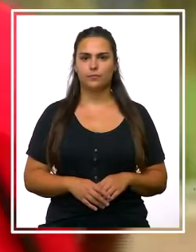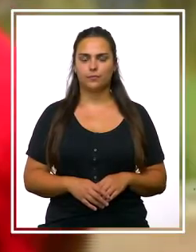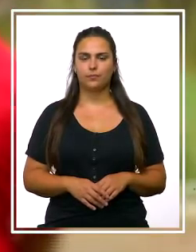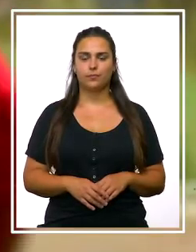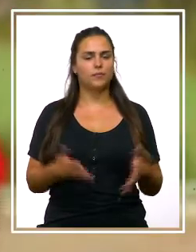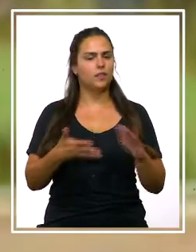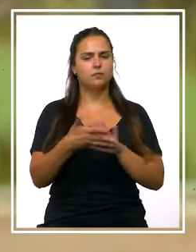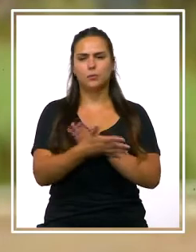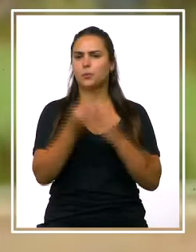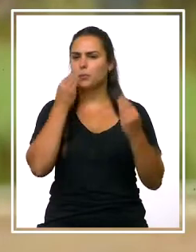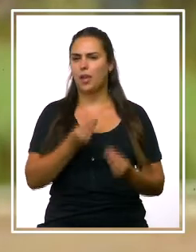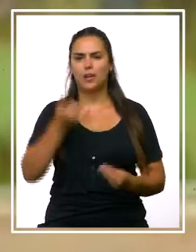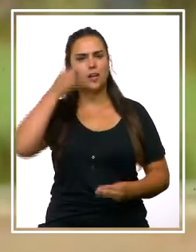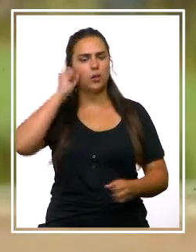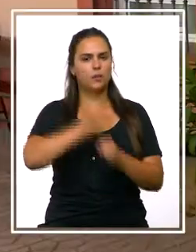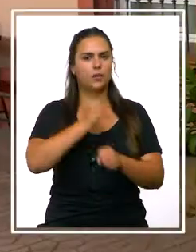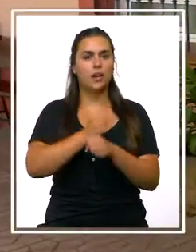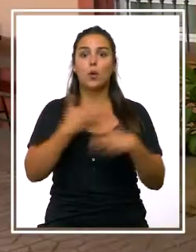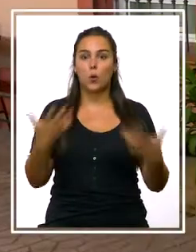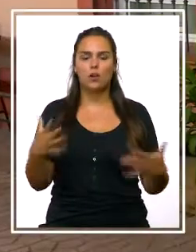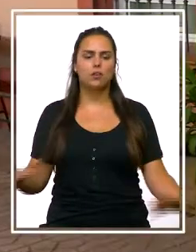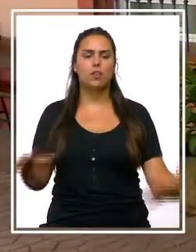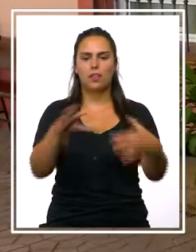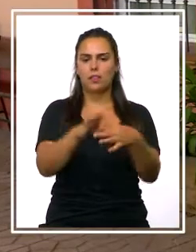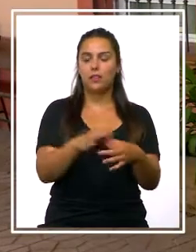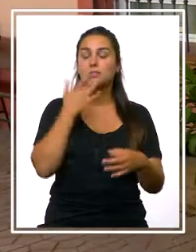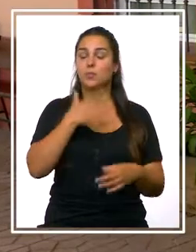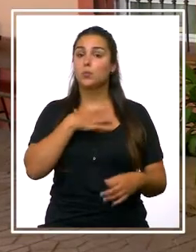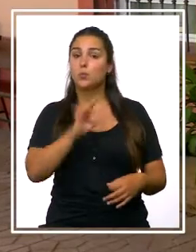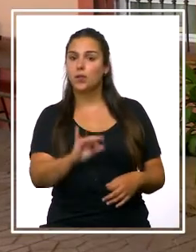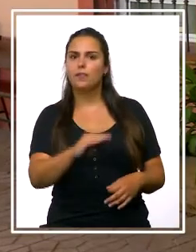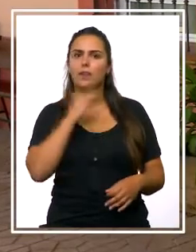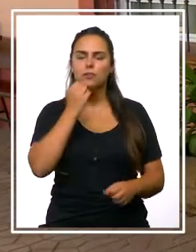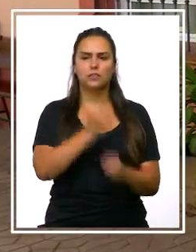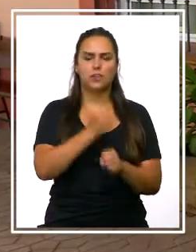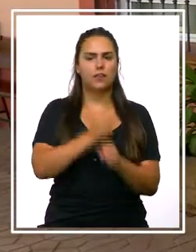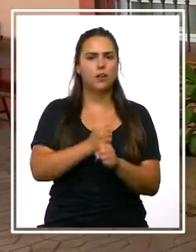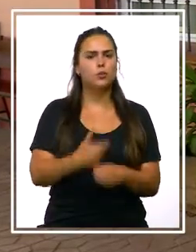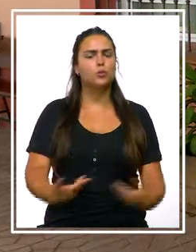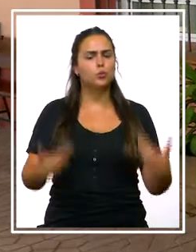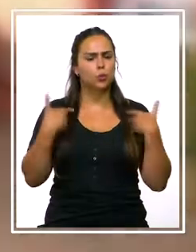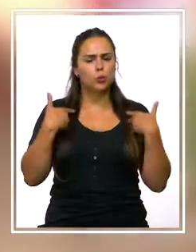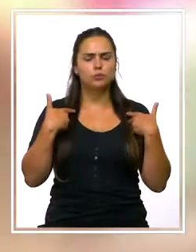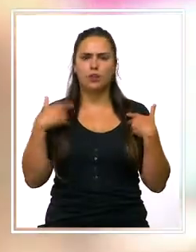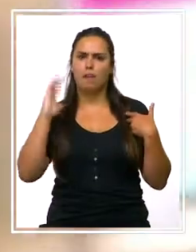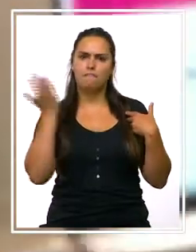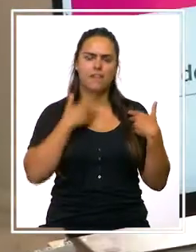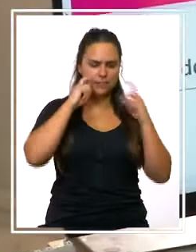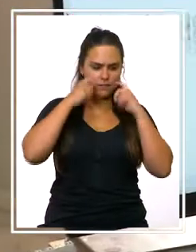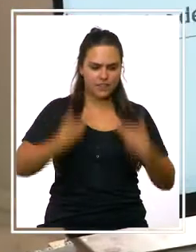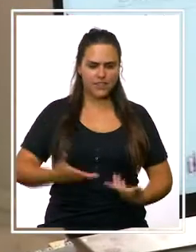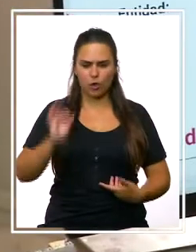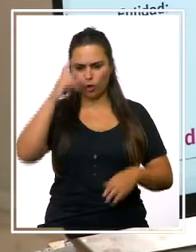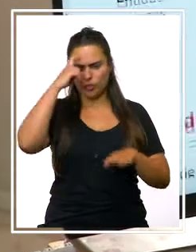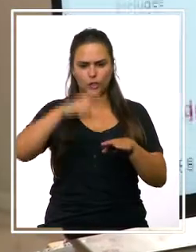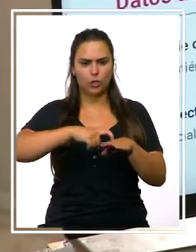Una buena definición de riesgos laborales sería aquella relacionada con la posibilidad de que un trabajador sufre un determinado daño